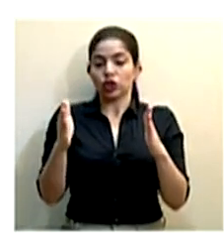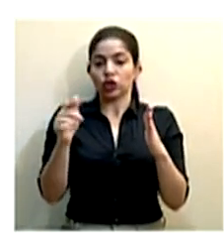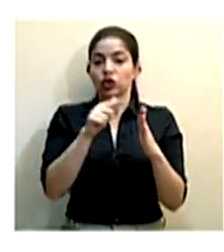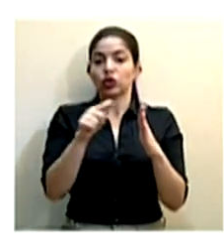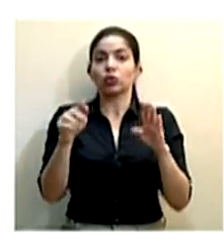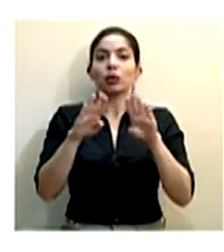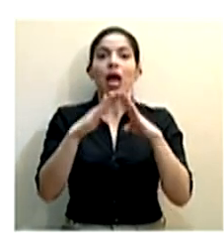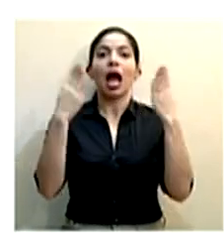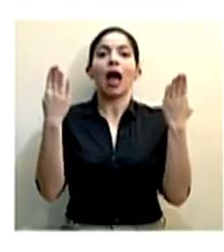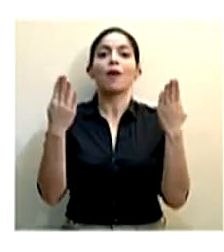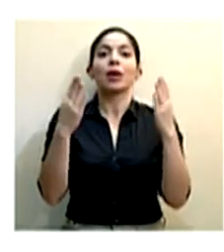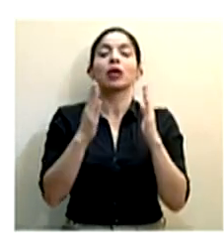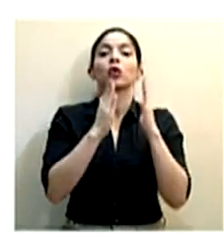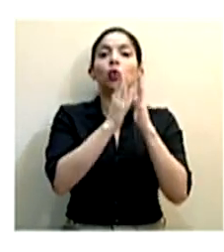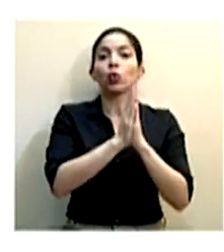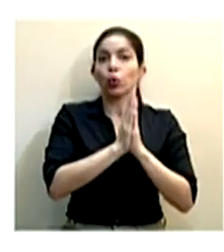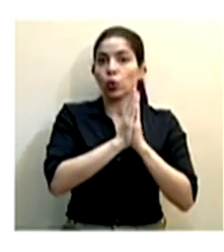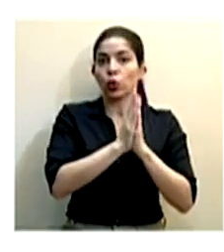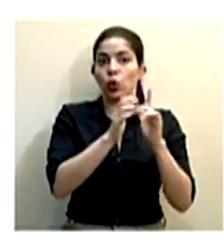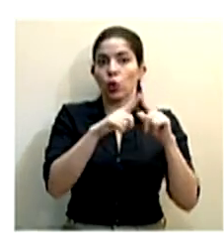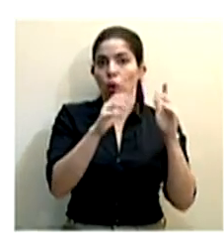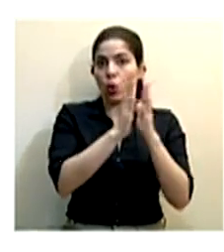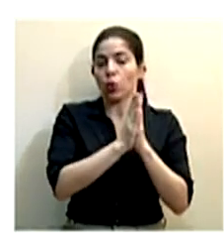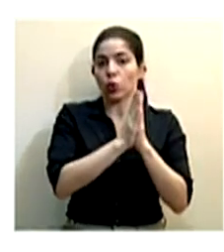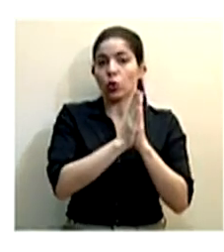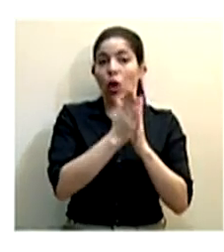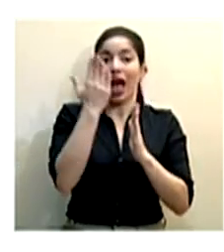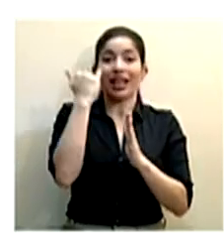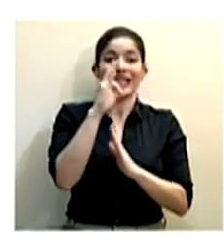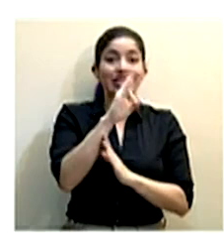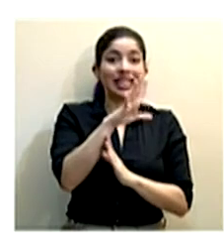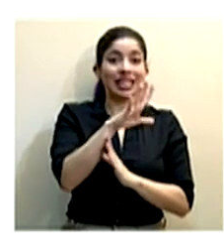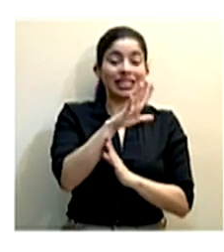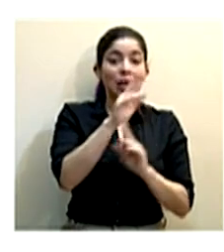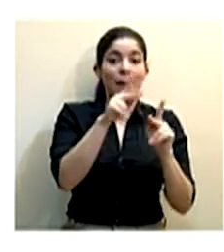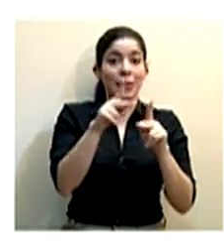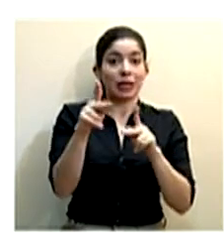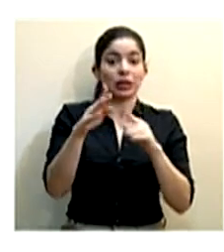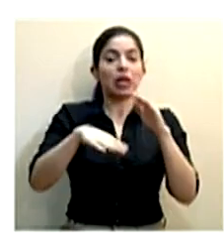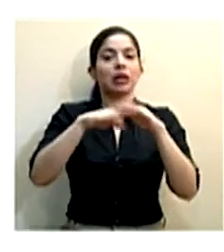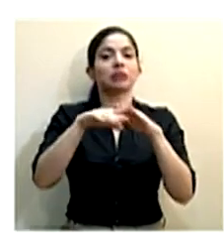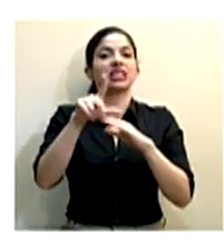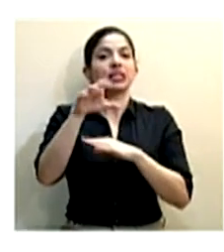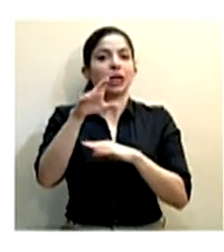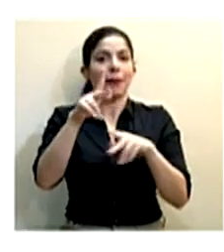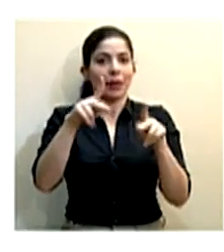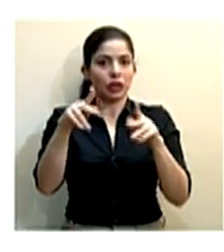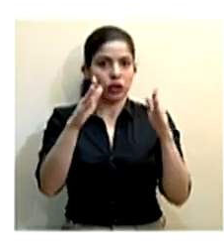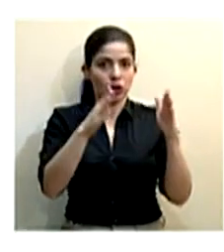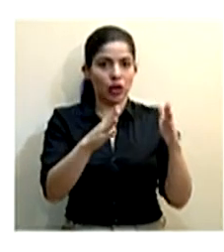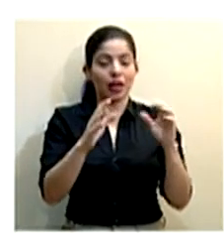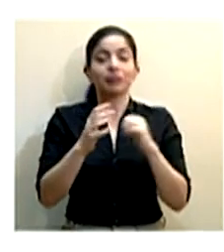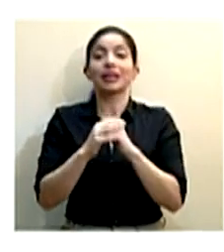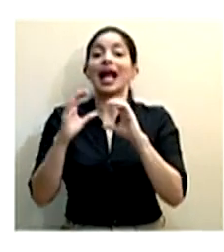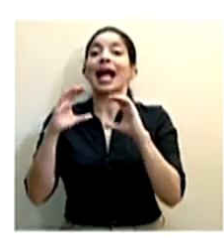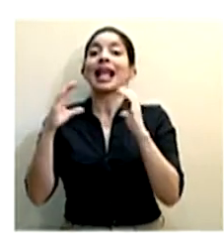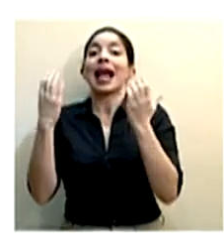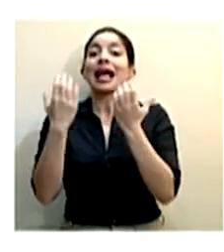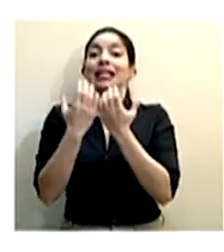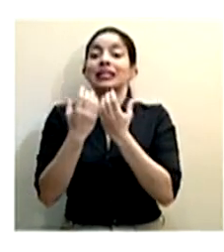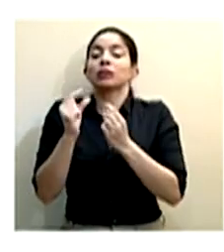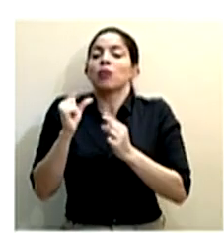habilitaríamos lugares de culto con ya pasamos de 75 personas a 100 personas, clases de forma